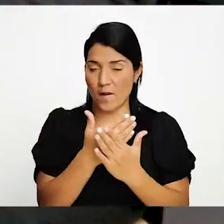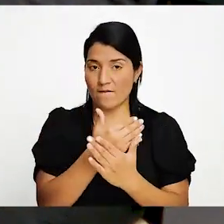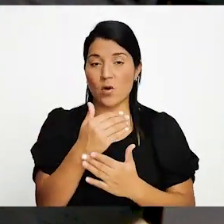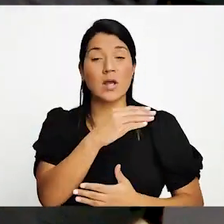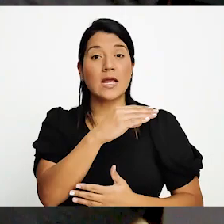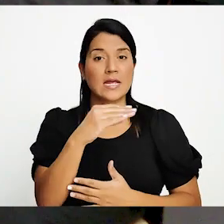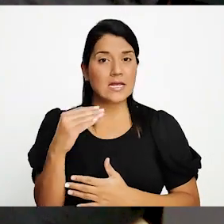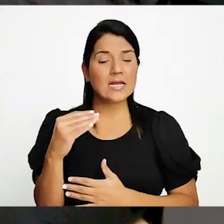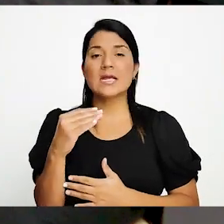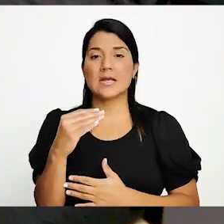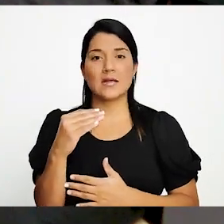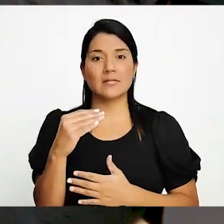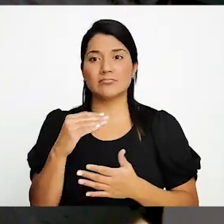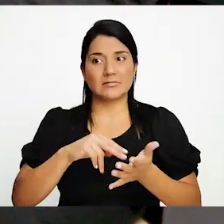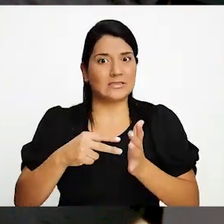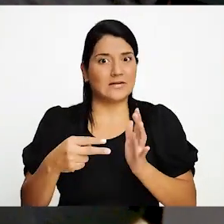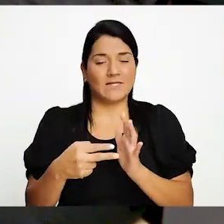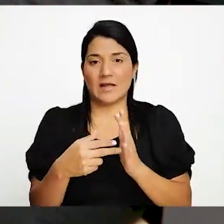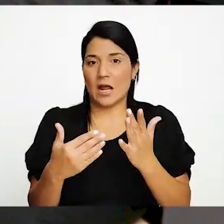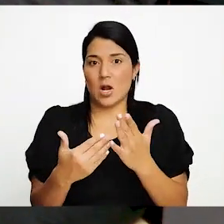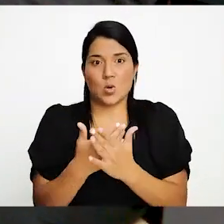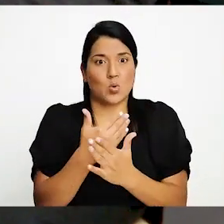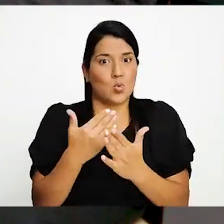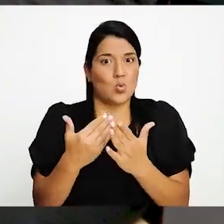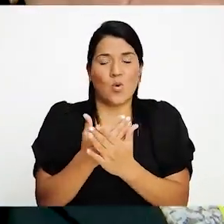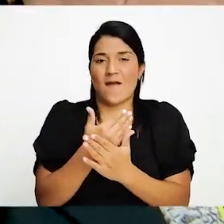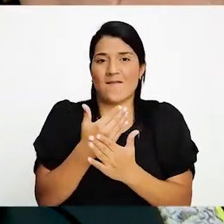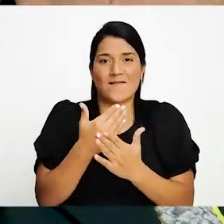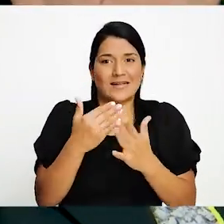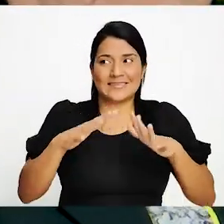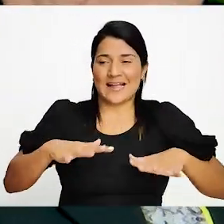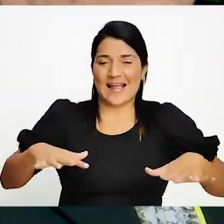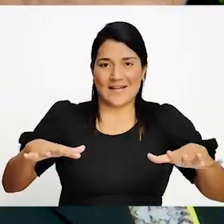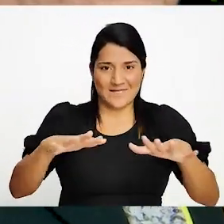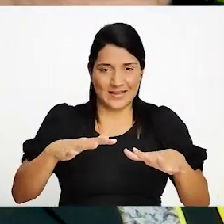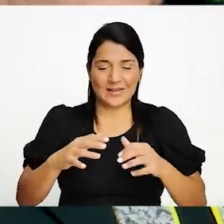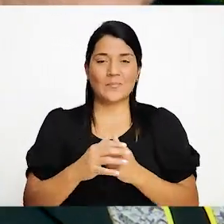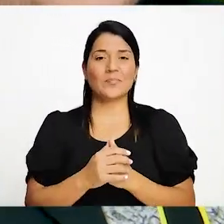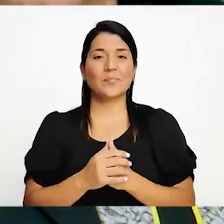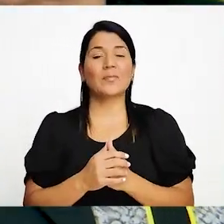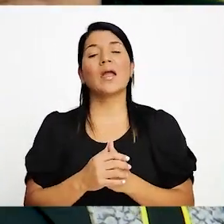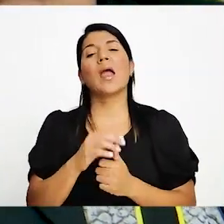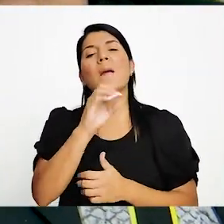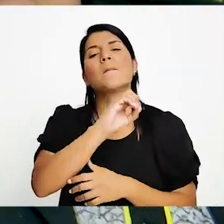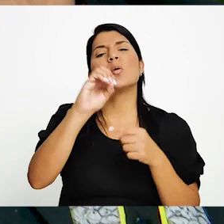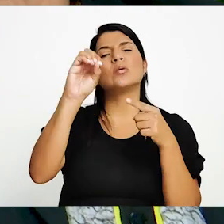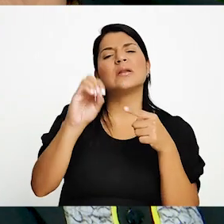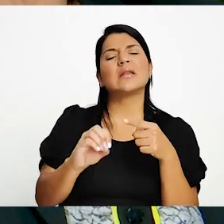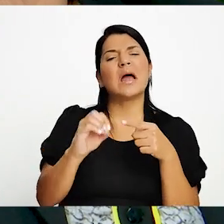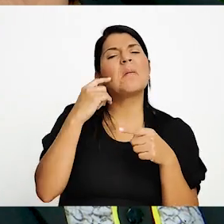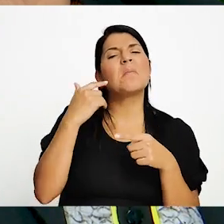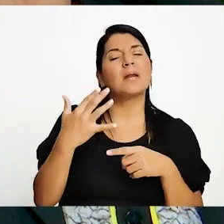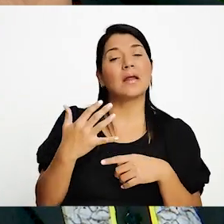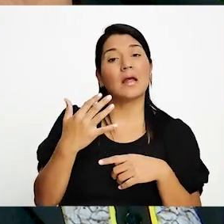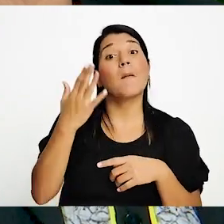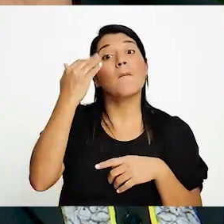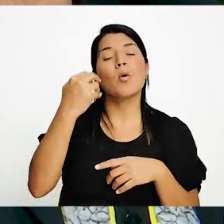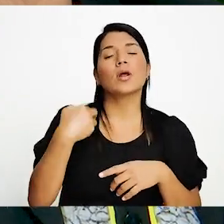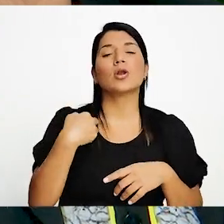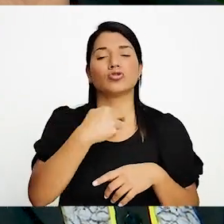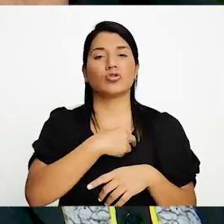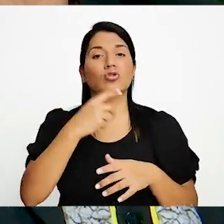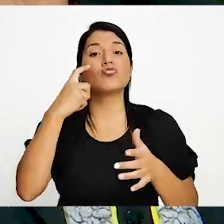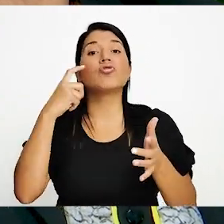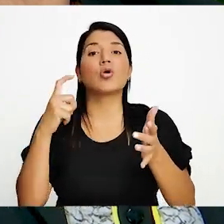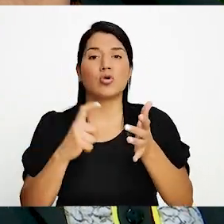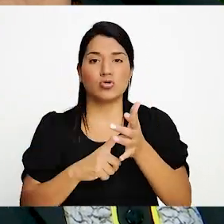energía nueva y diferente a la fiscalía. La idea de los porcentajes es porque también nosotros reconocemos que hay centros